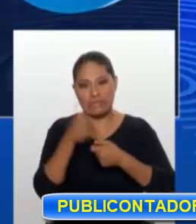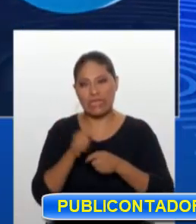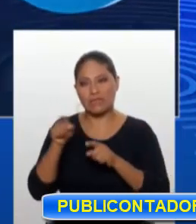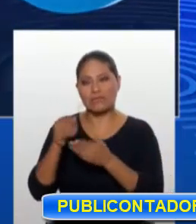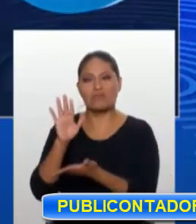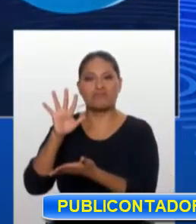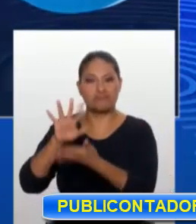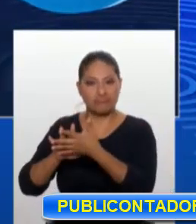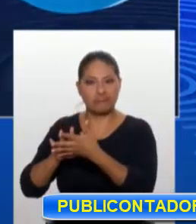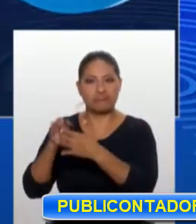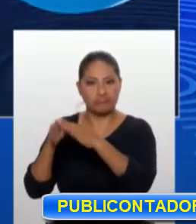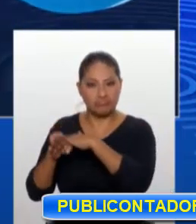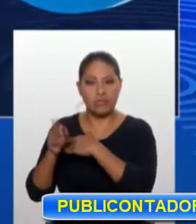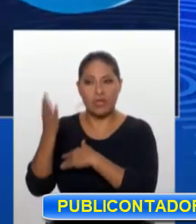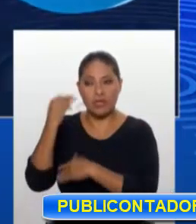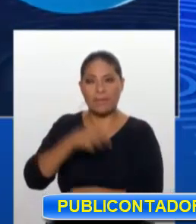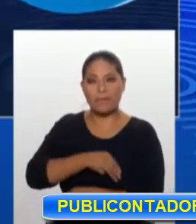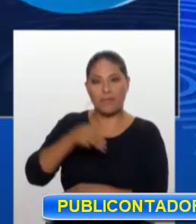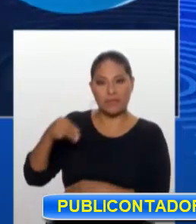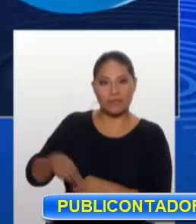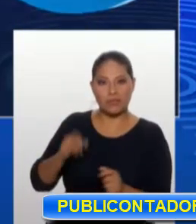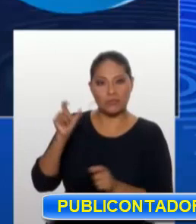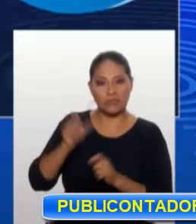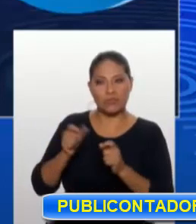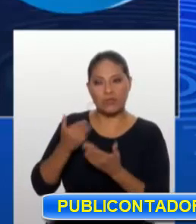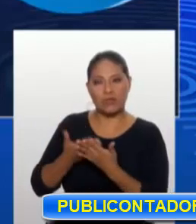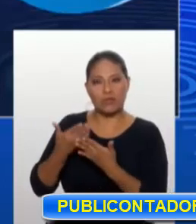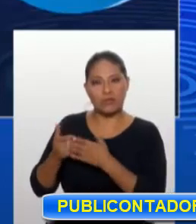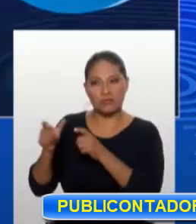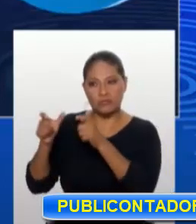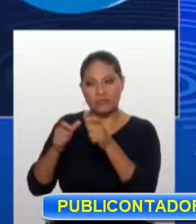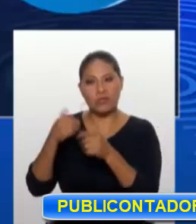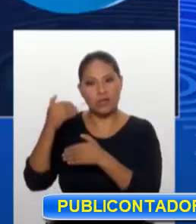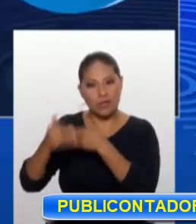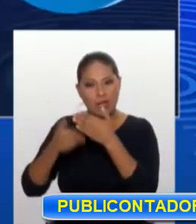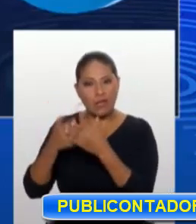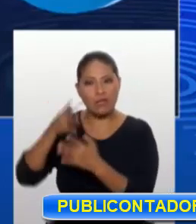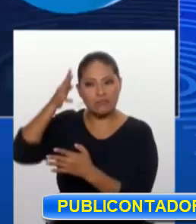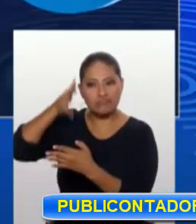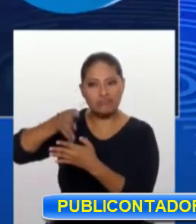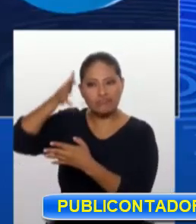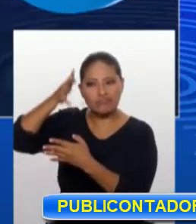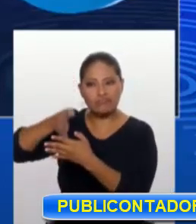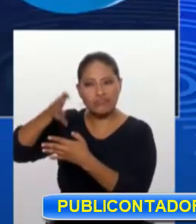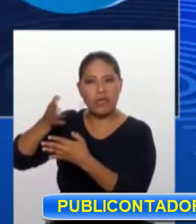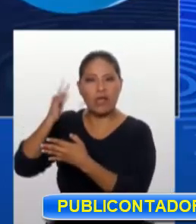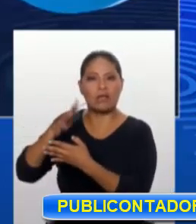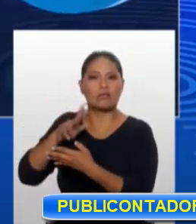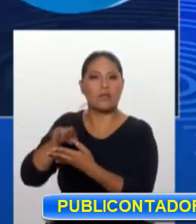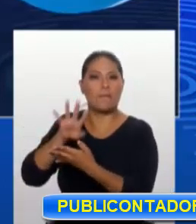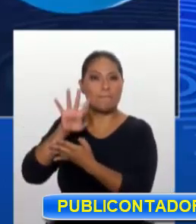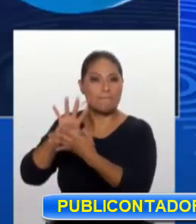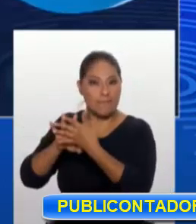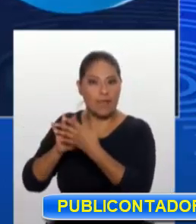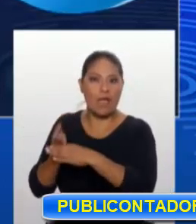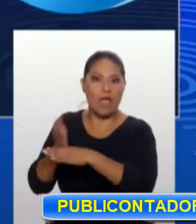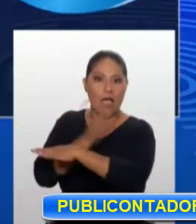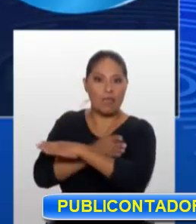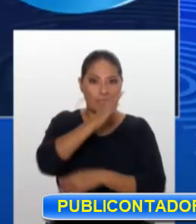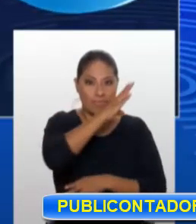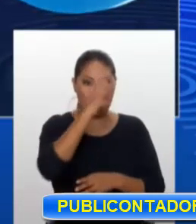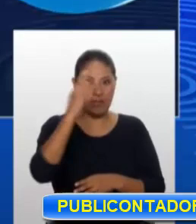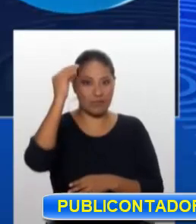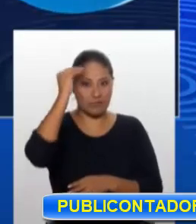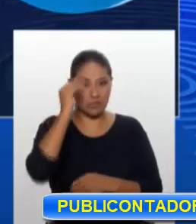Hola amigos de Publicontadores, el día de hoy te daremos a conocer que la situación legal de los exministros de Pedro Castillo